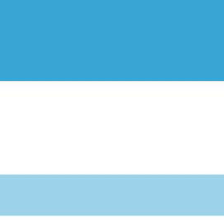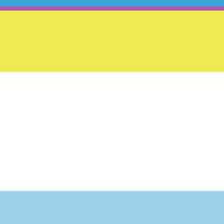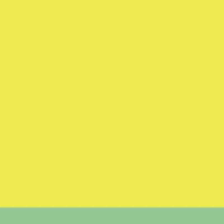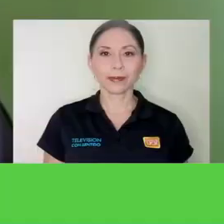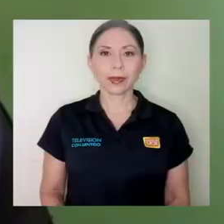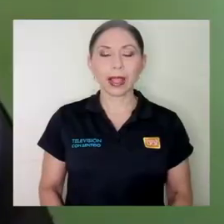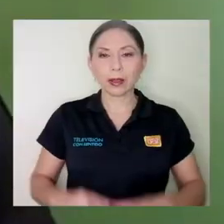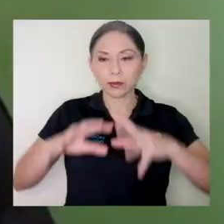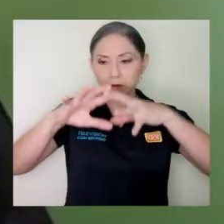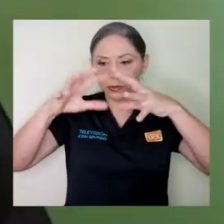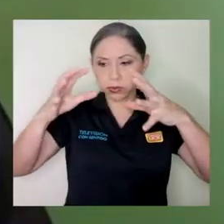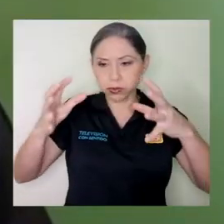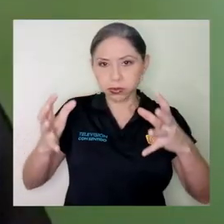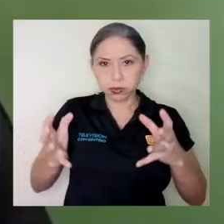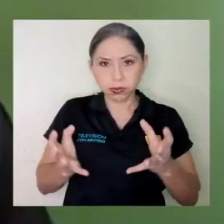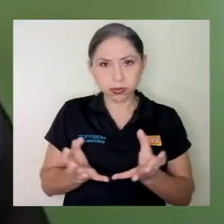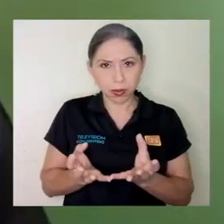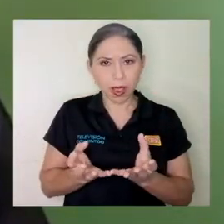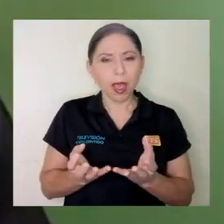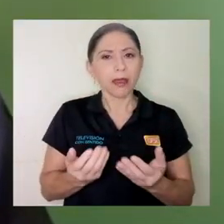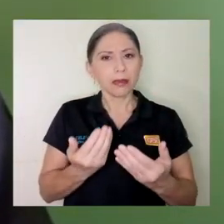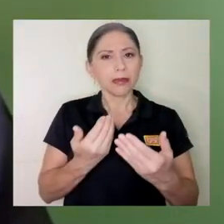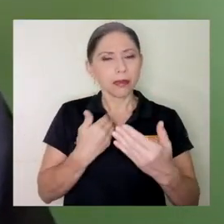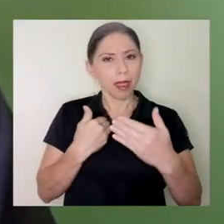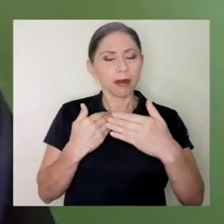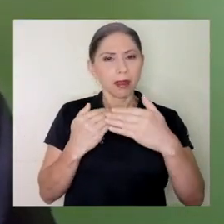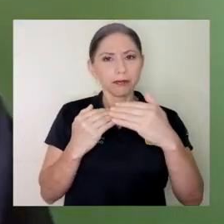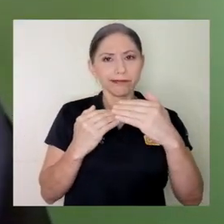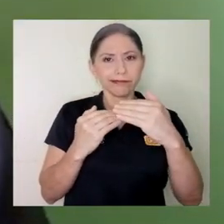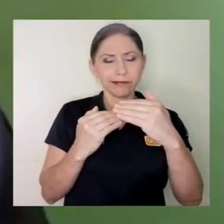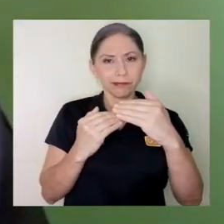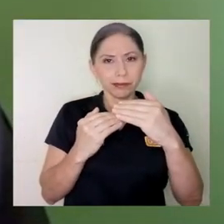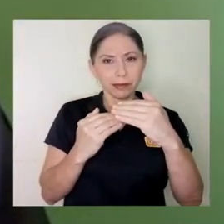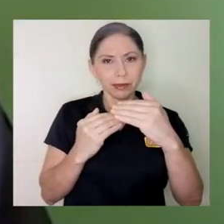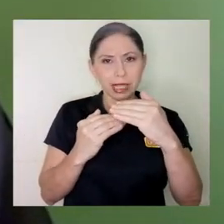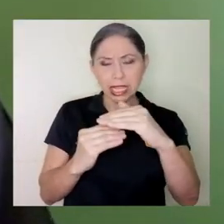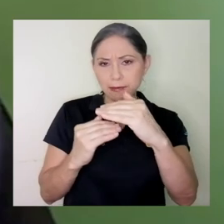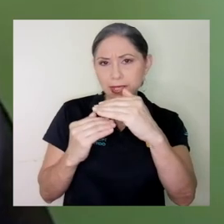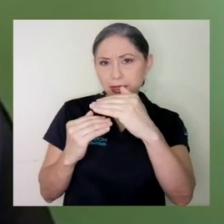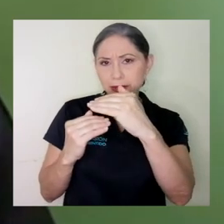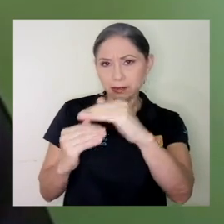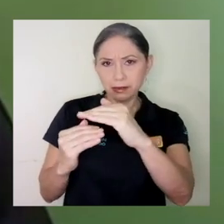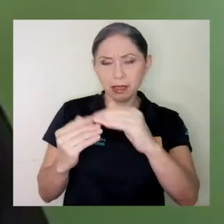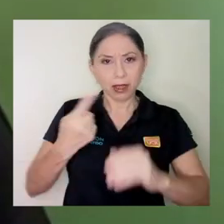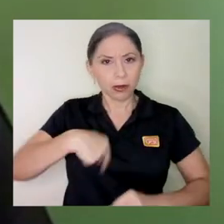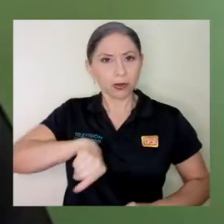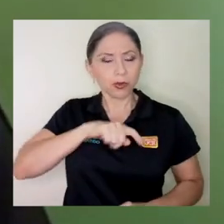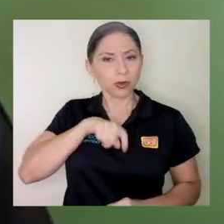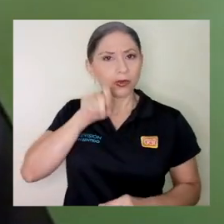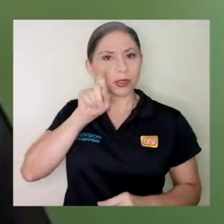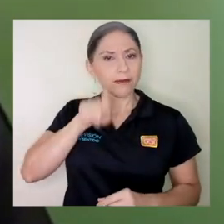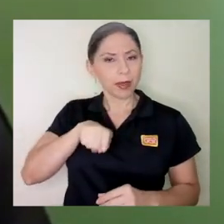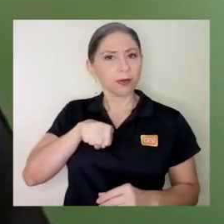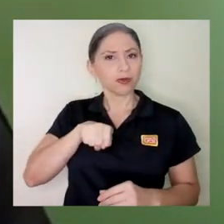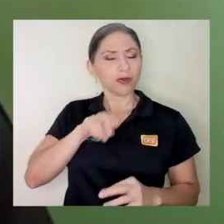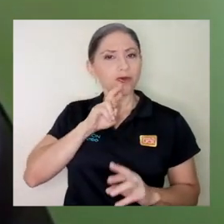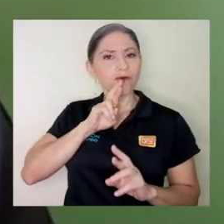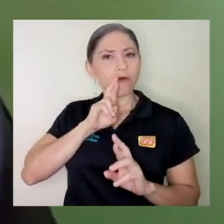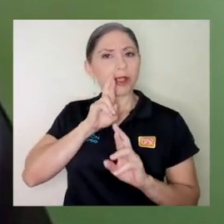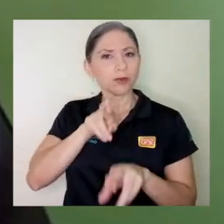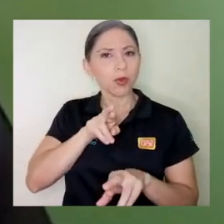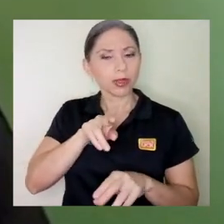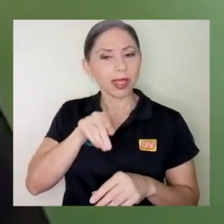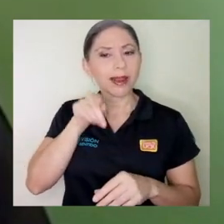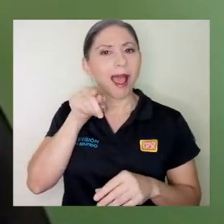El planeta tiene límites y que debemos de responder a esos límites y mucho,